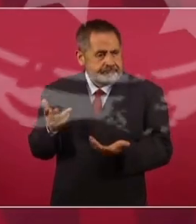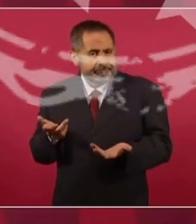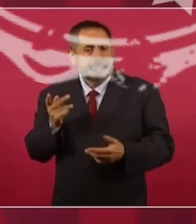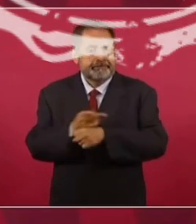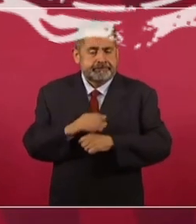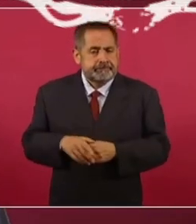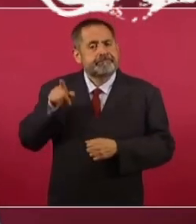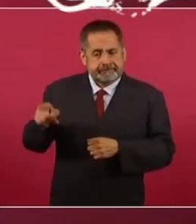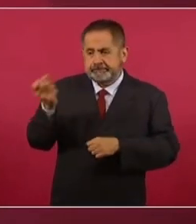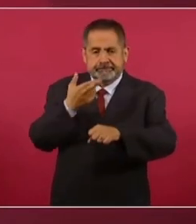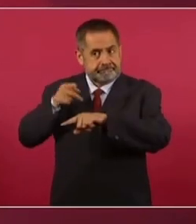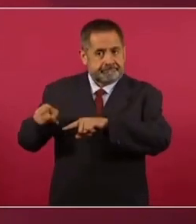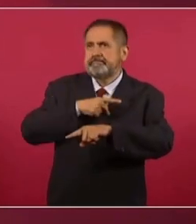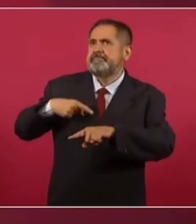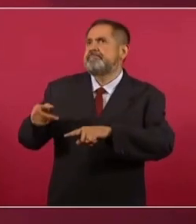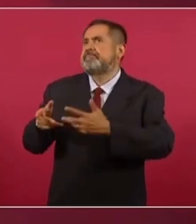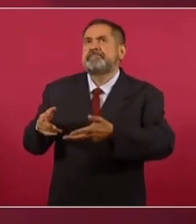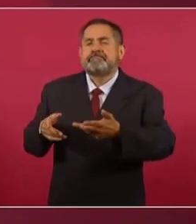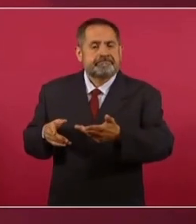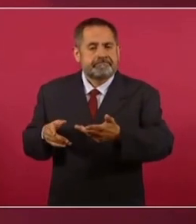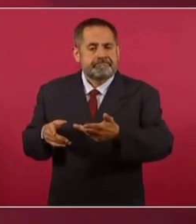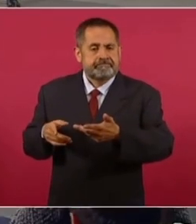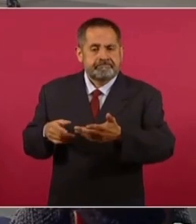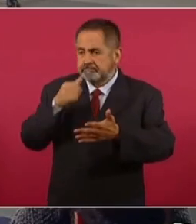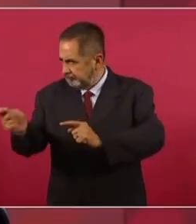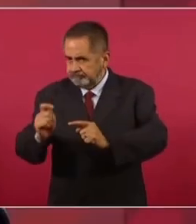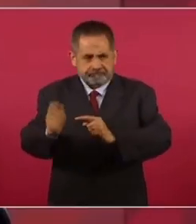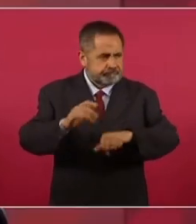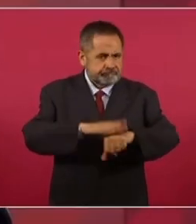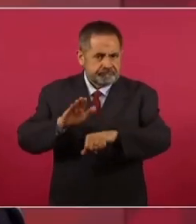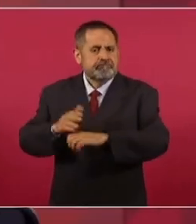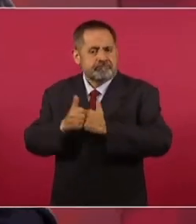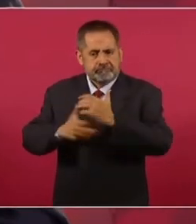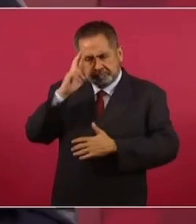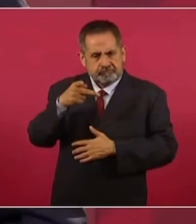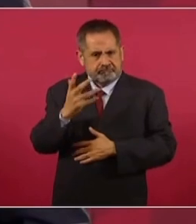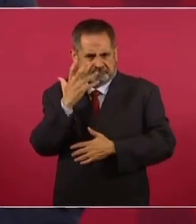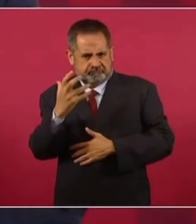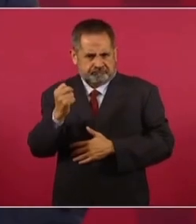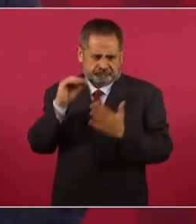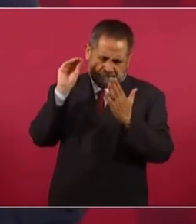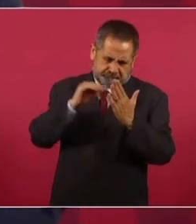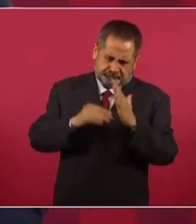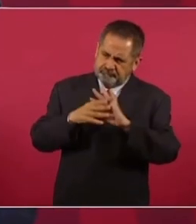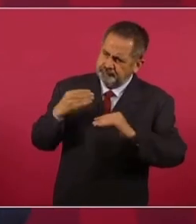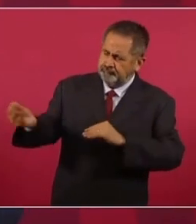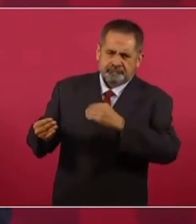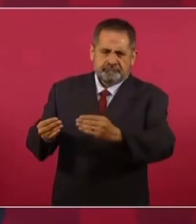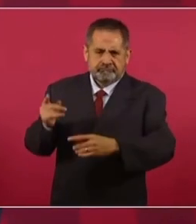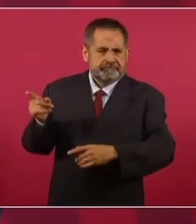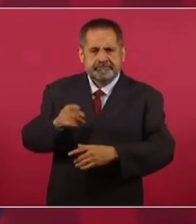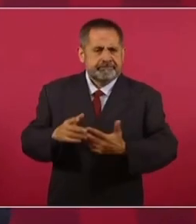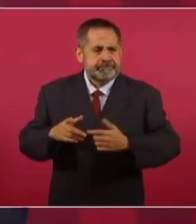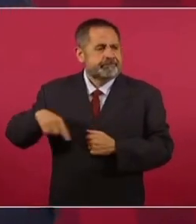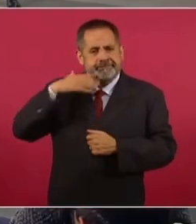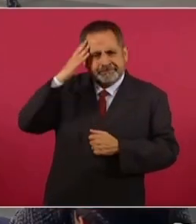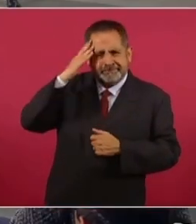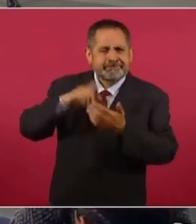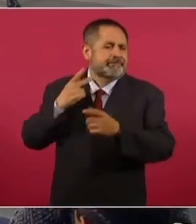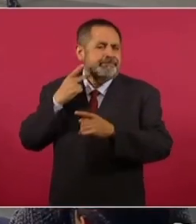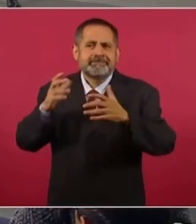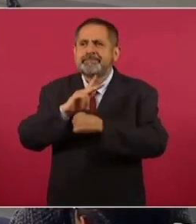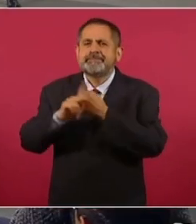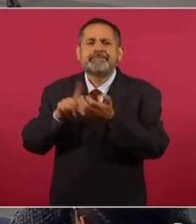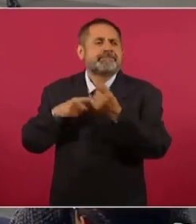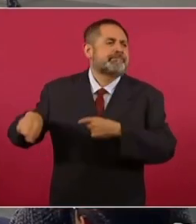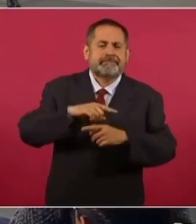Debería el secretario general enviarles una nota respetuosa pero enérgica a los líderes políticos de